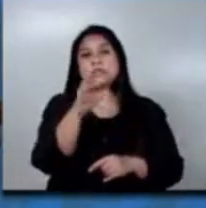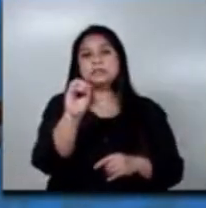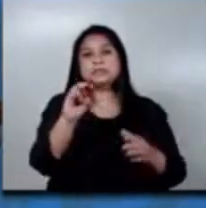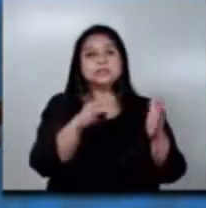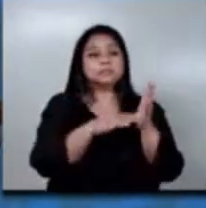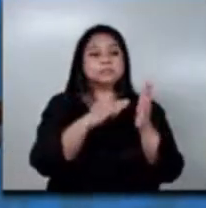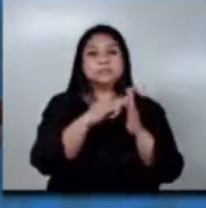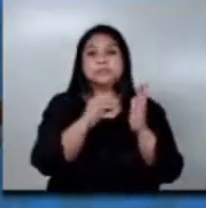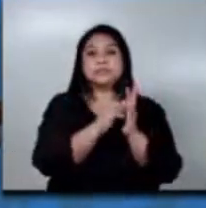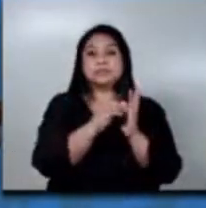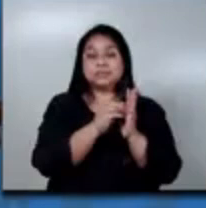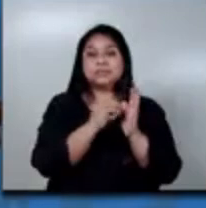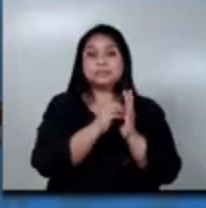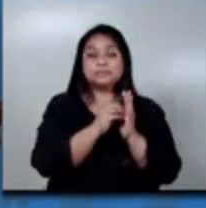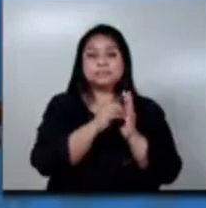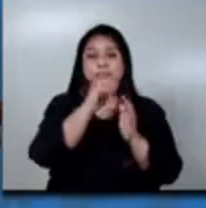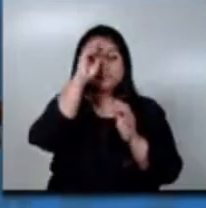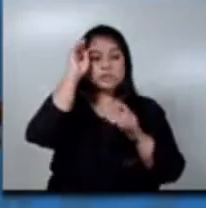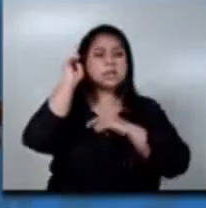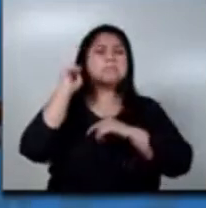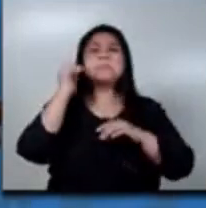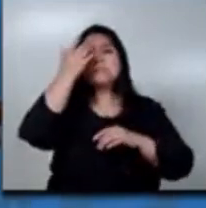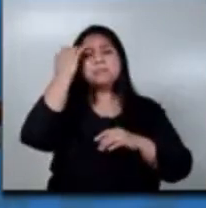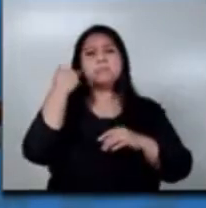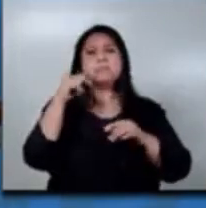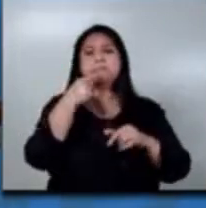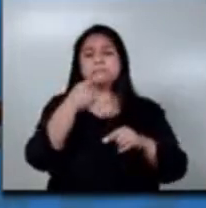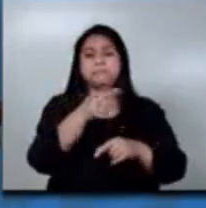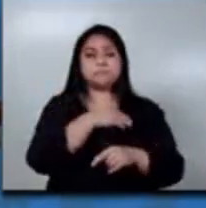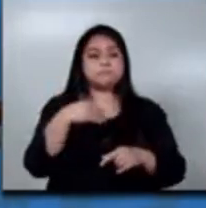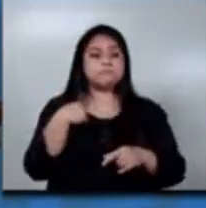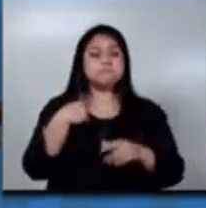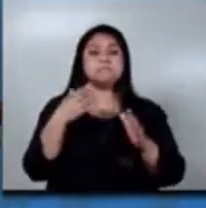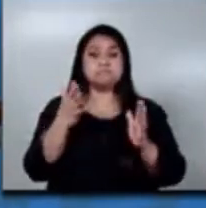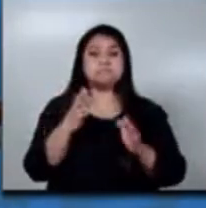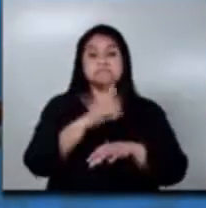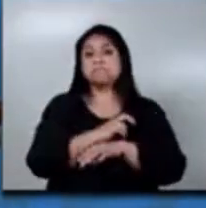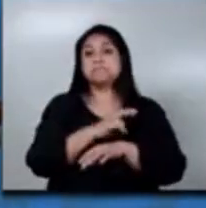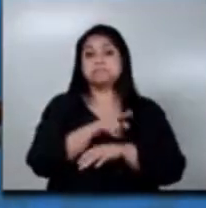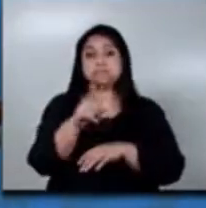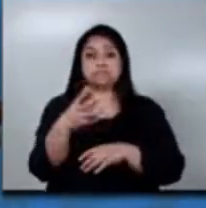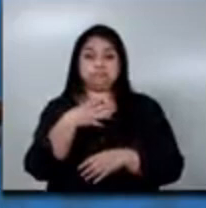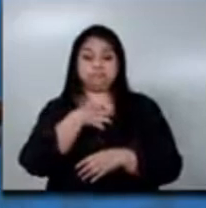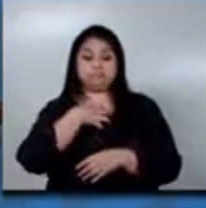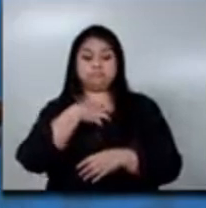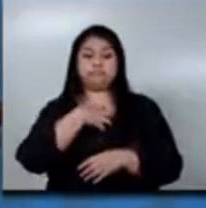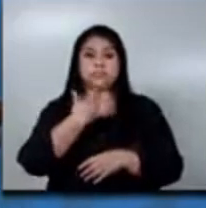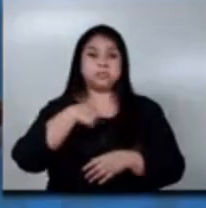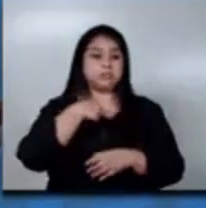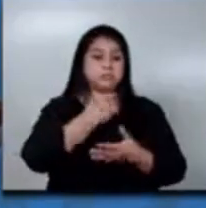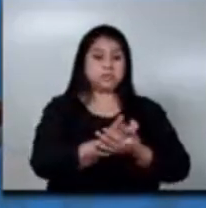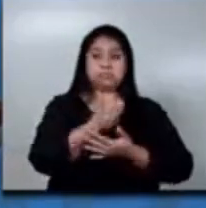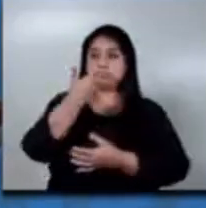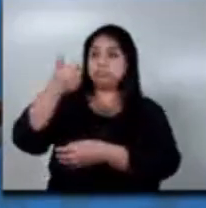de quetzales, que esos son parte del presupuesto del ministerio, que estaría, digamos, haciendo este pago para